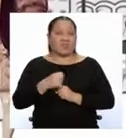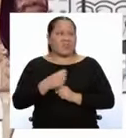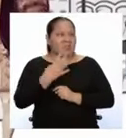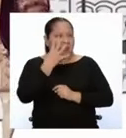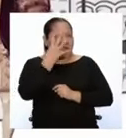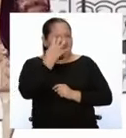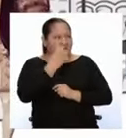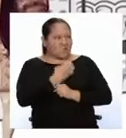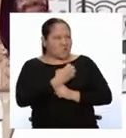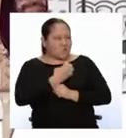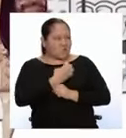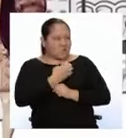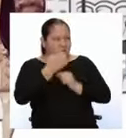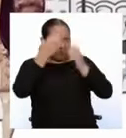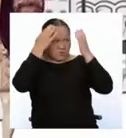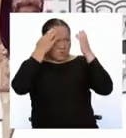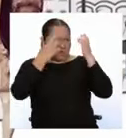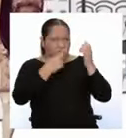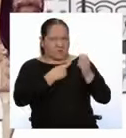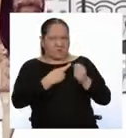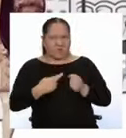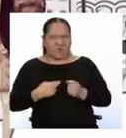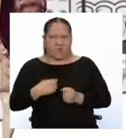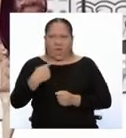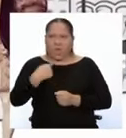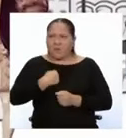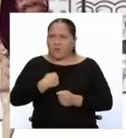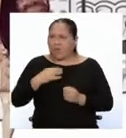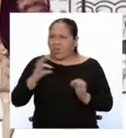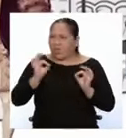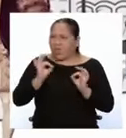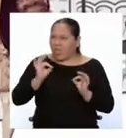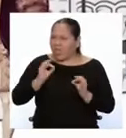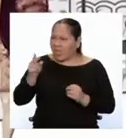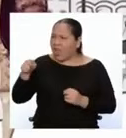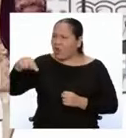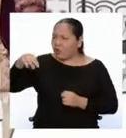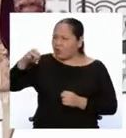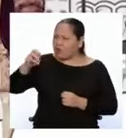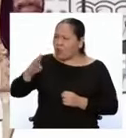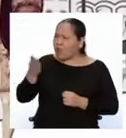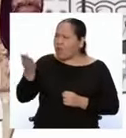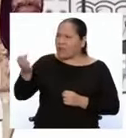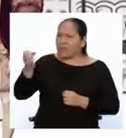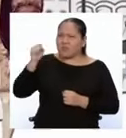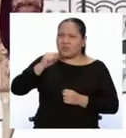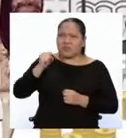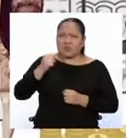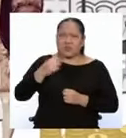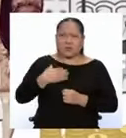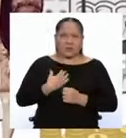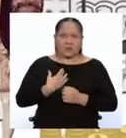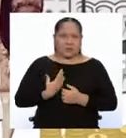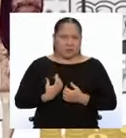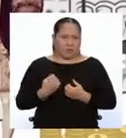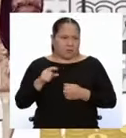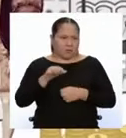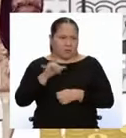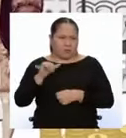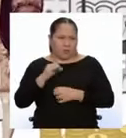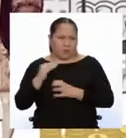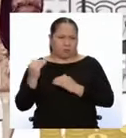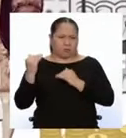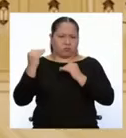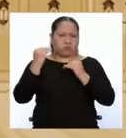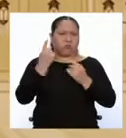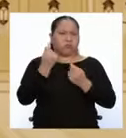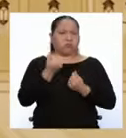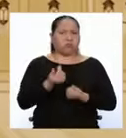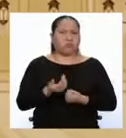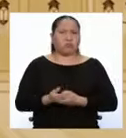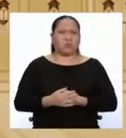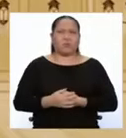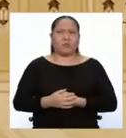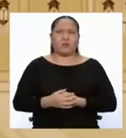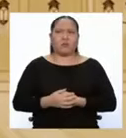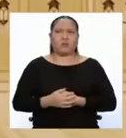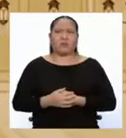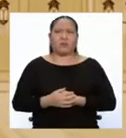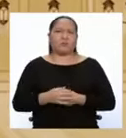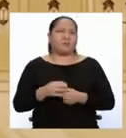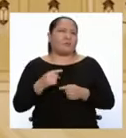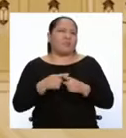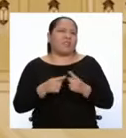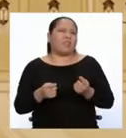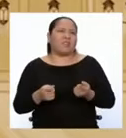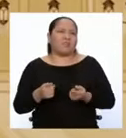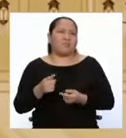cargos a la nobleza. Y a ellos nada de nada, a pesar de tener tan buen poder económico como los nobles. Pero